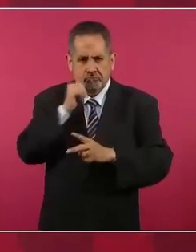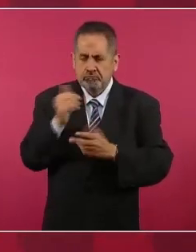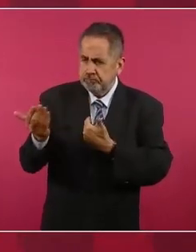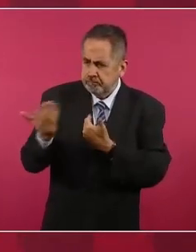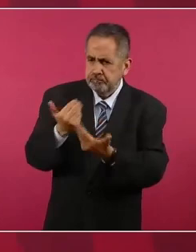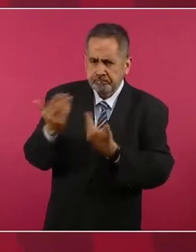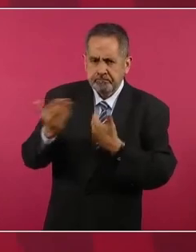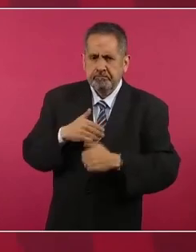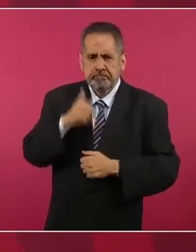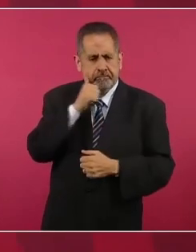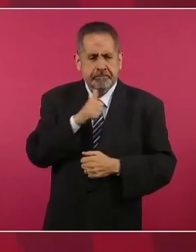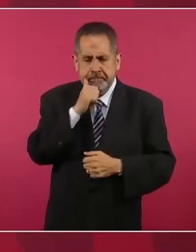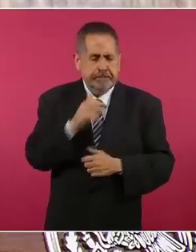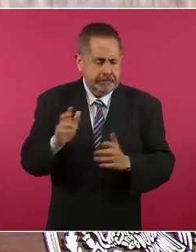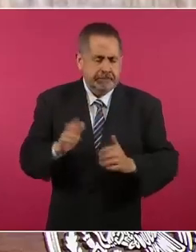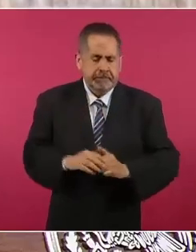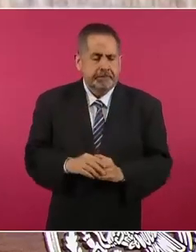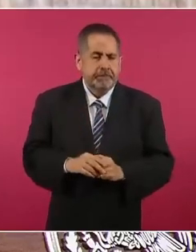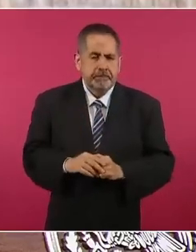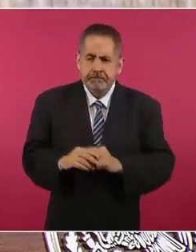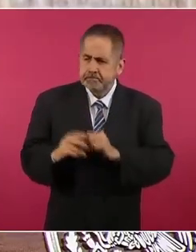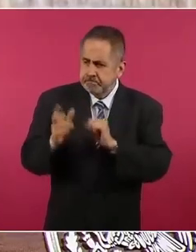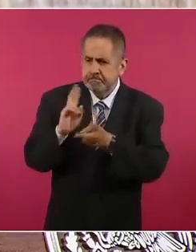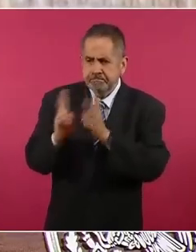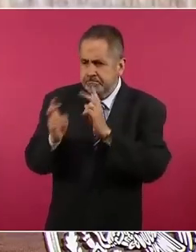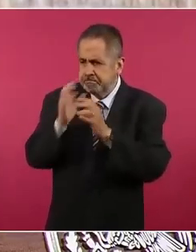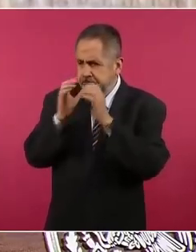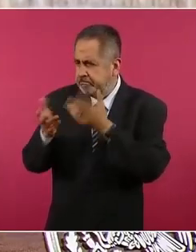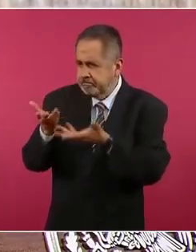conversando.